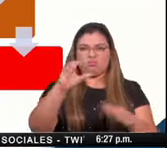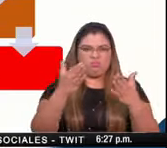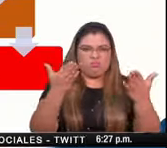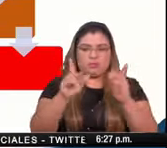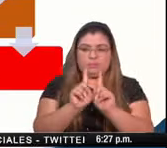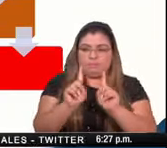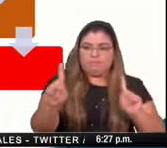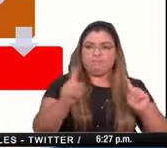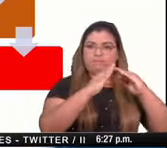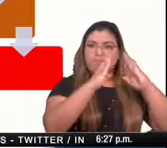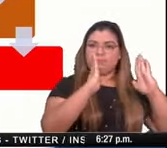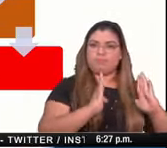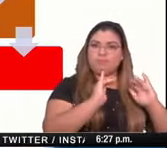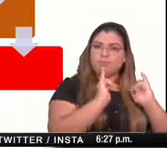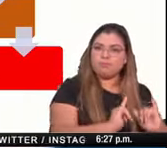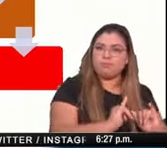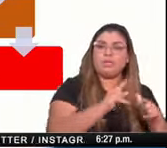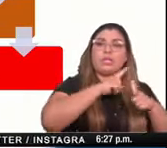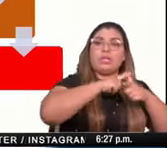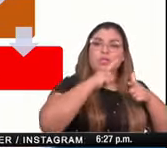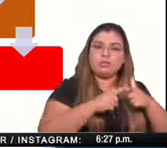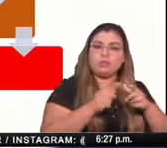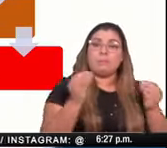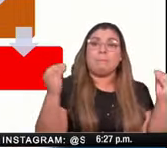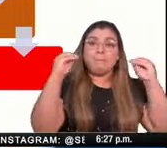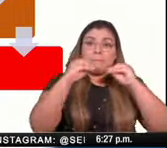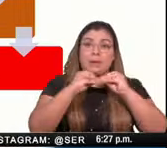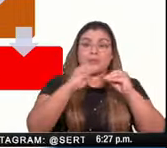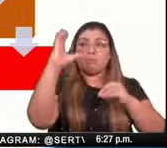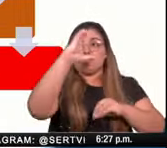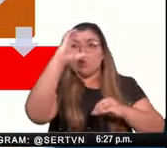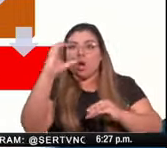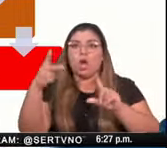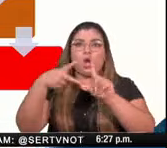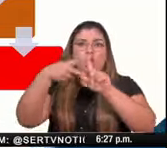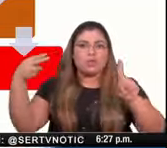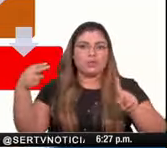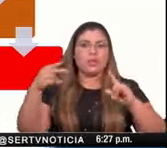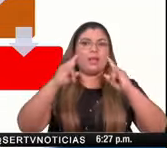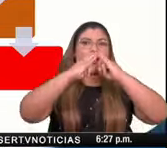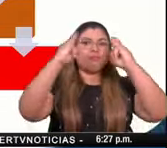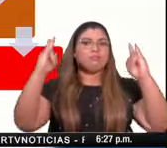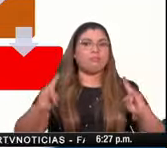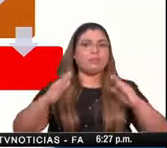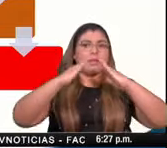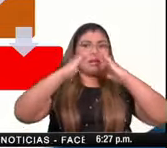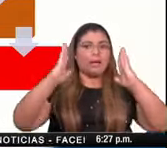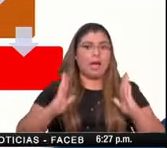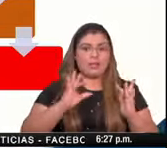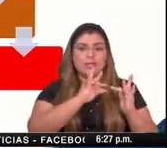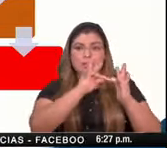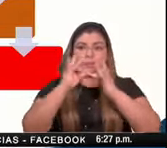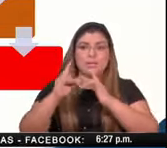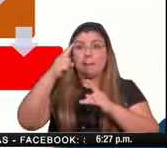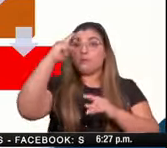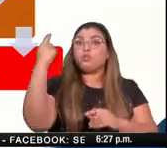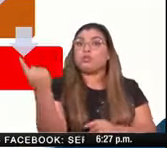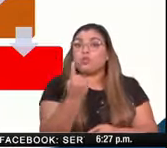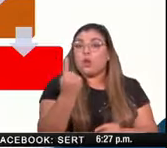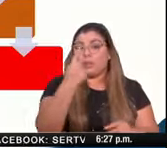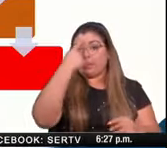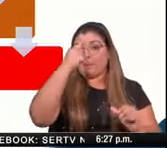apertura se hace un aumento de la capacidad de albergues y hoteles hospitales para los pacientes COVID